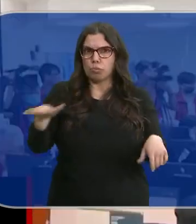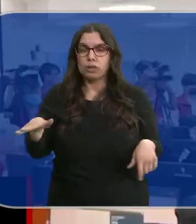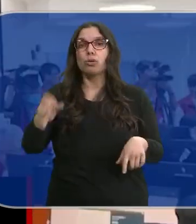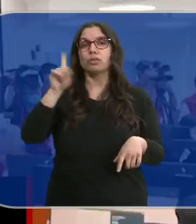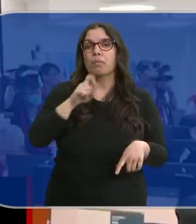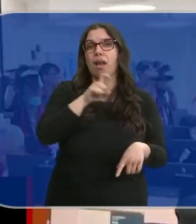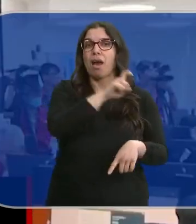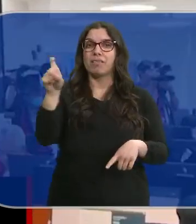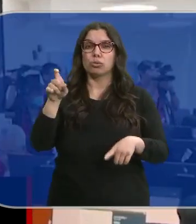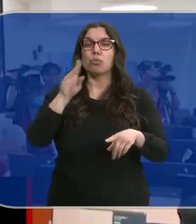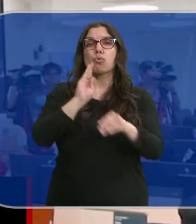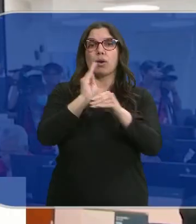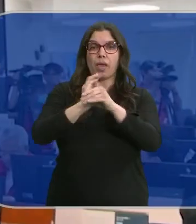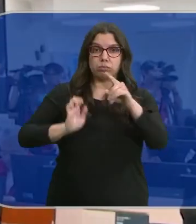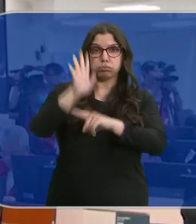Japón y en Filipinas.